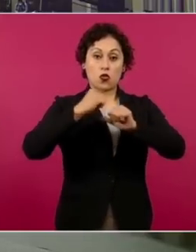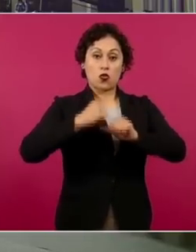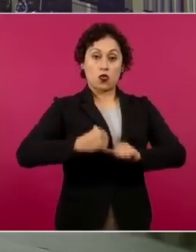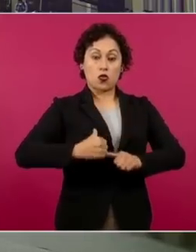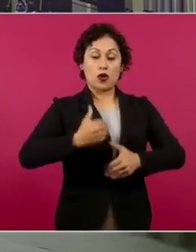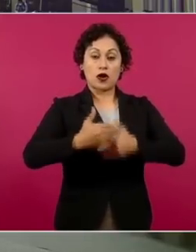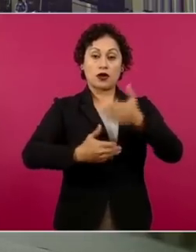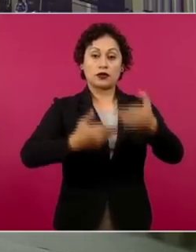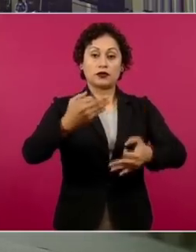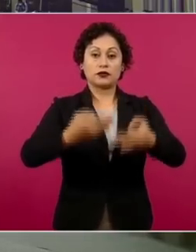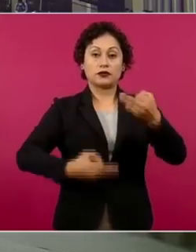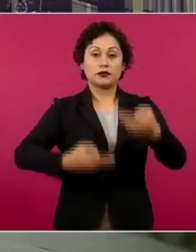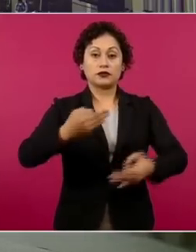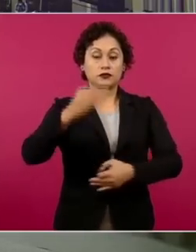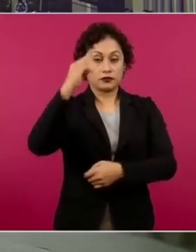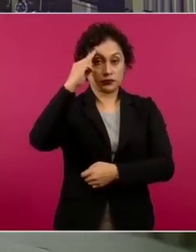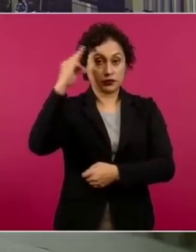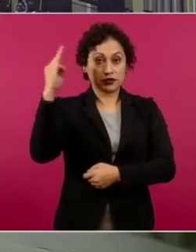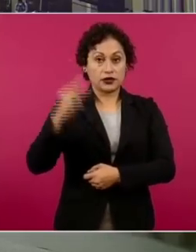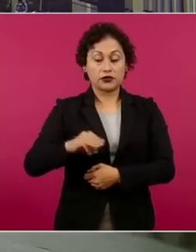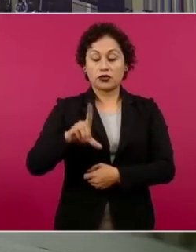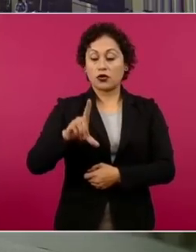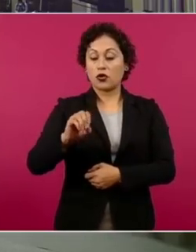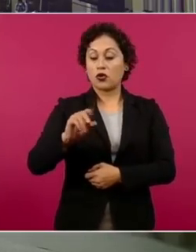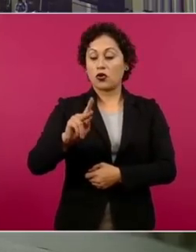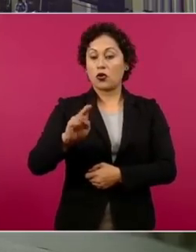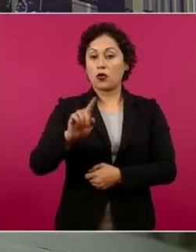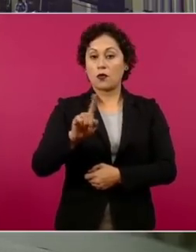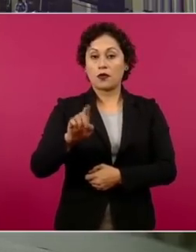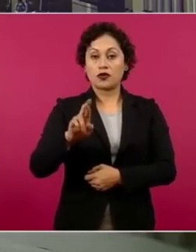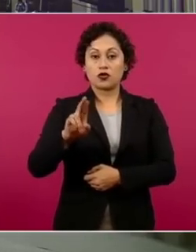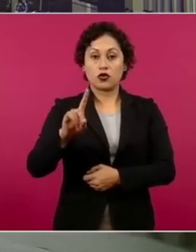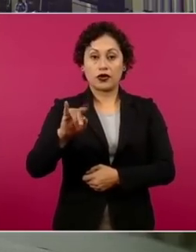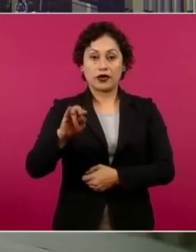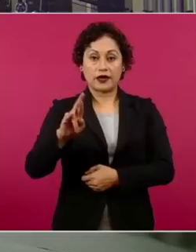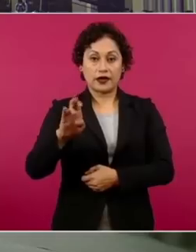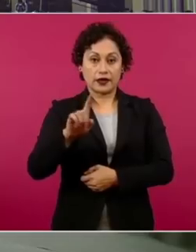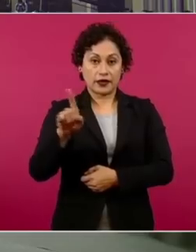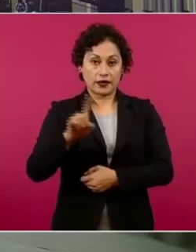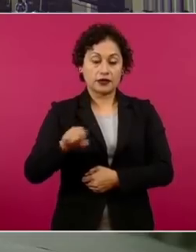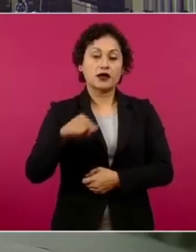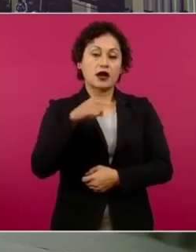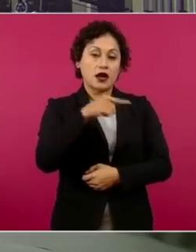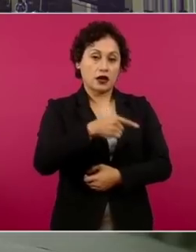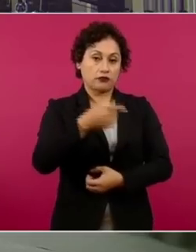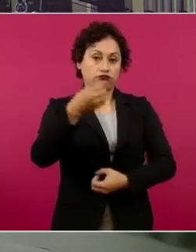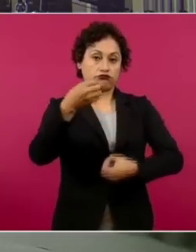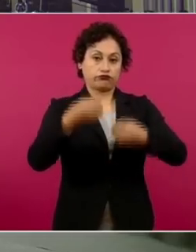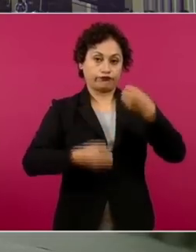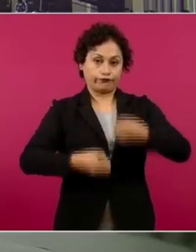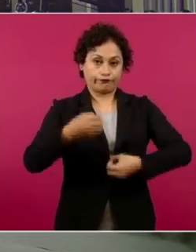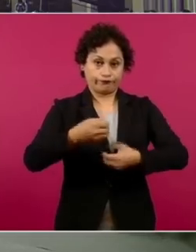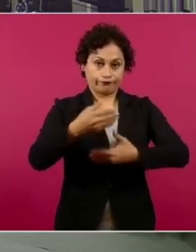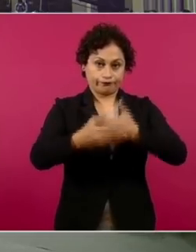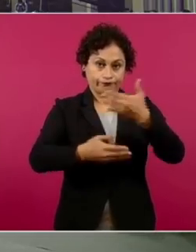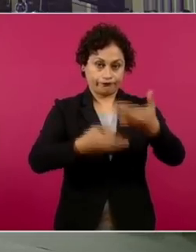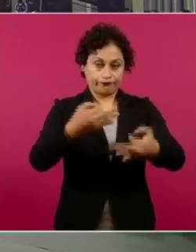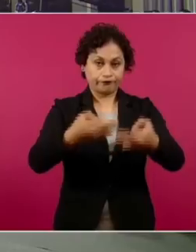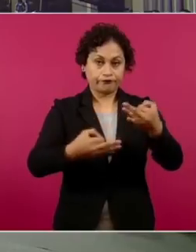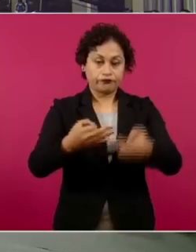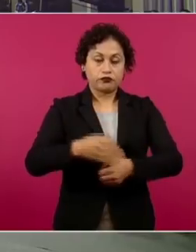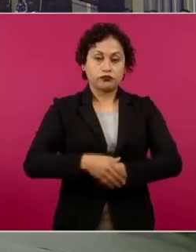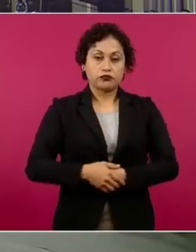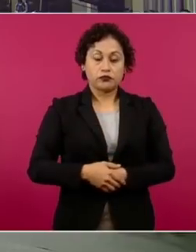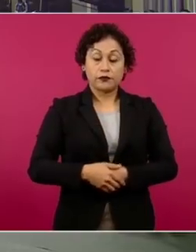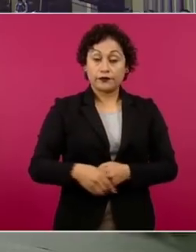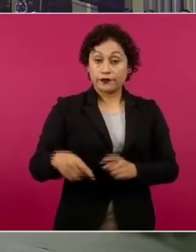Rodríguez, juez de distrito especializado en el sistema penal acusatorio, pues señaló